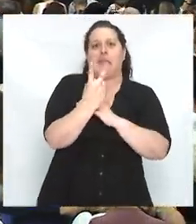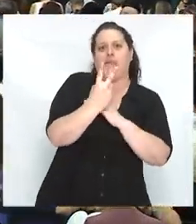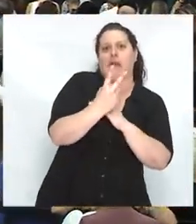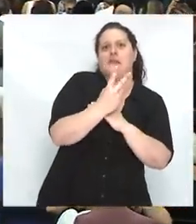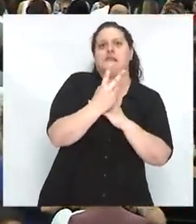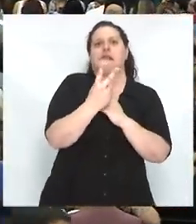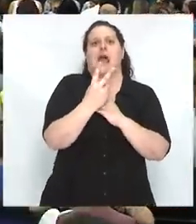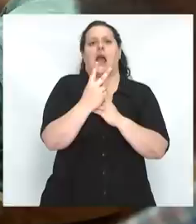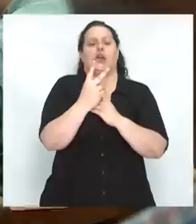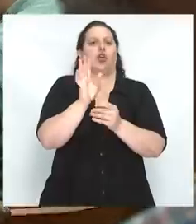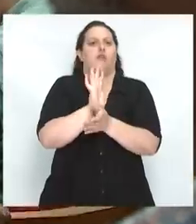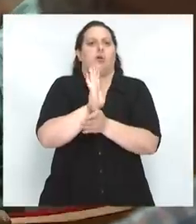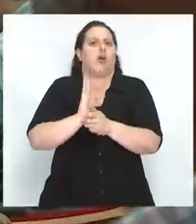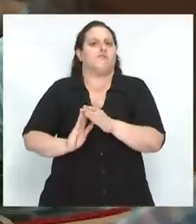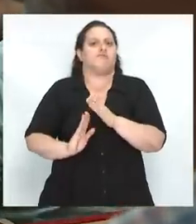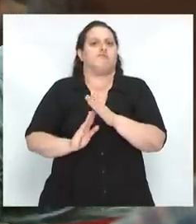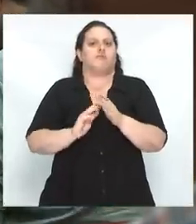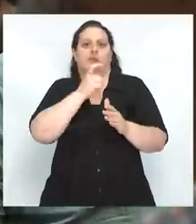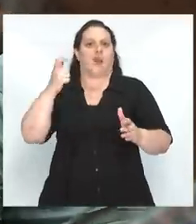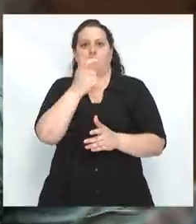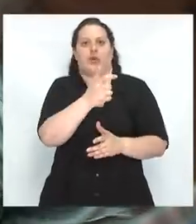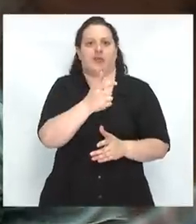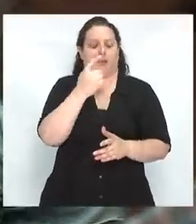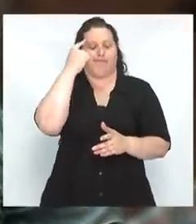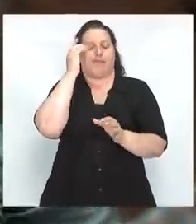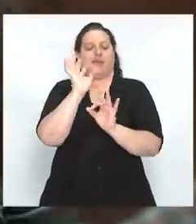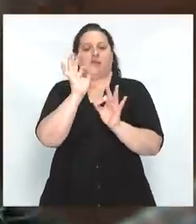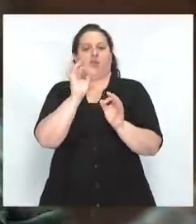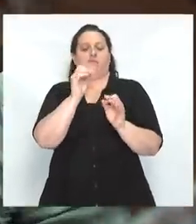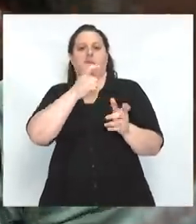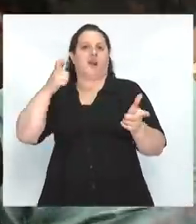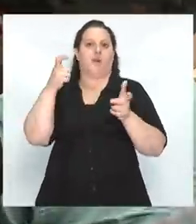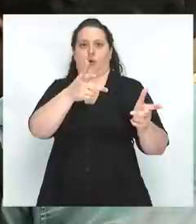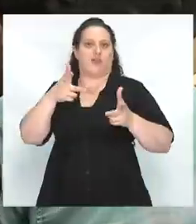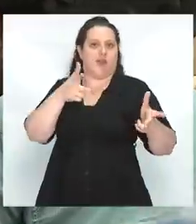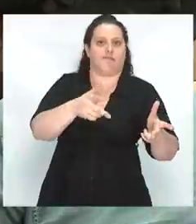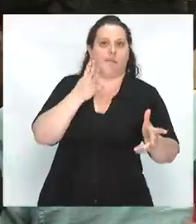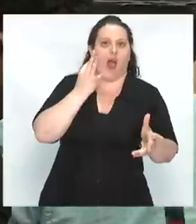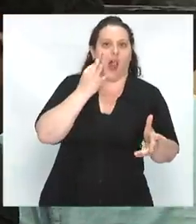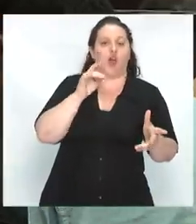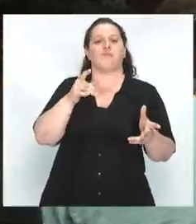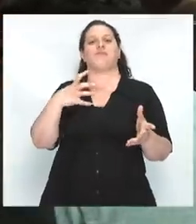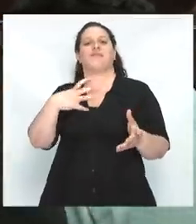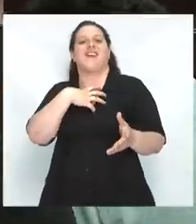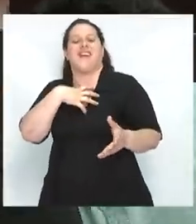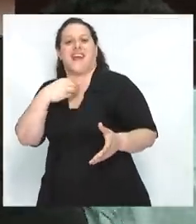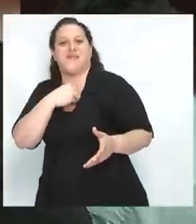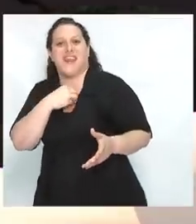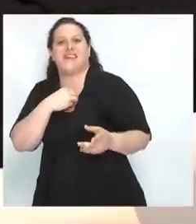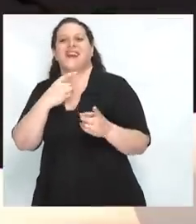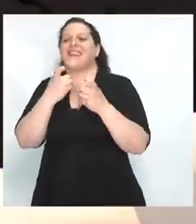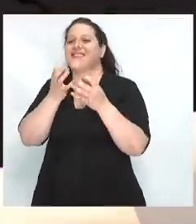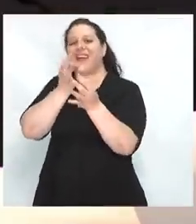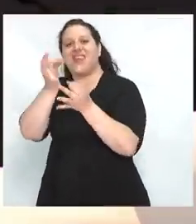El miedo prima las respuestas espontáneas, mientras que la esperanza es un diálogo. La esperanza necesita a los demás.